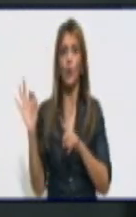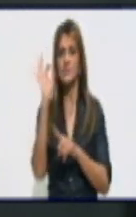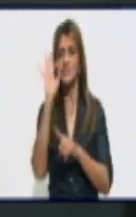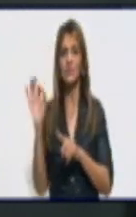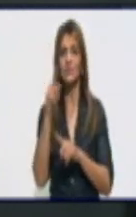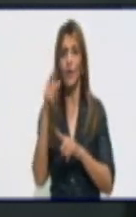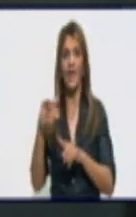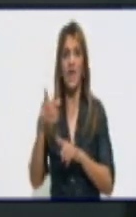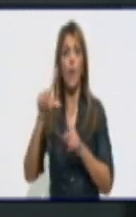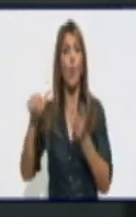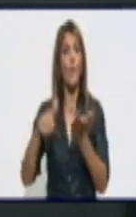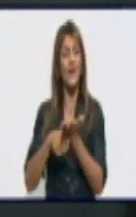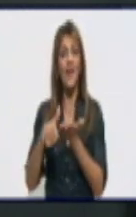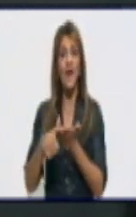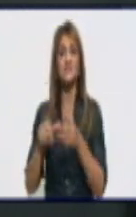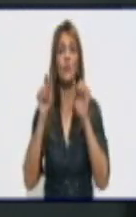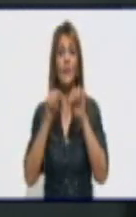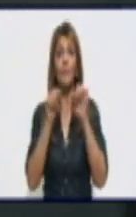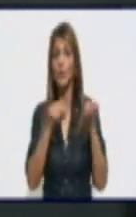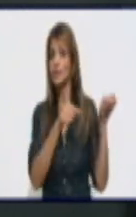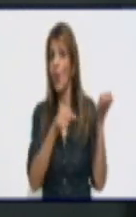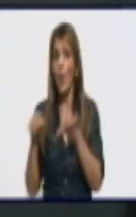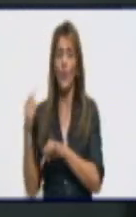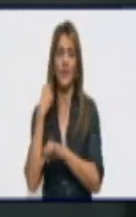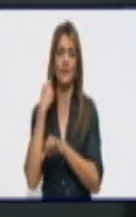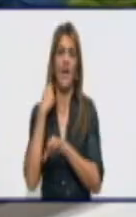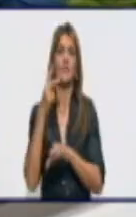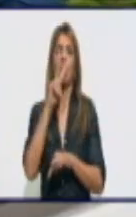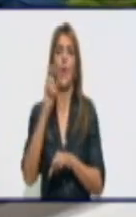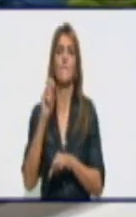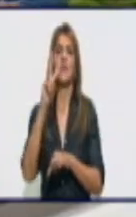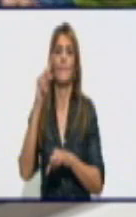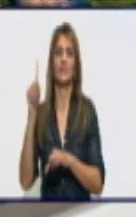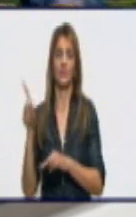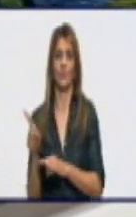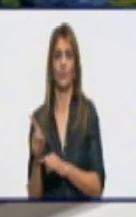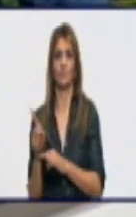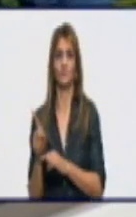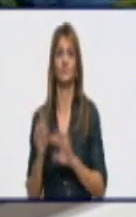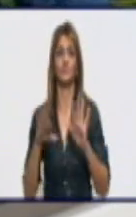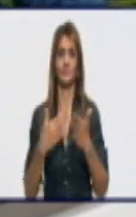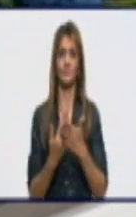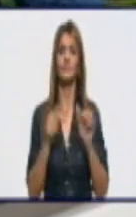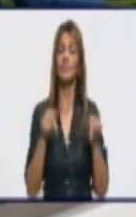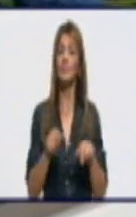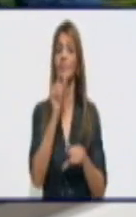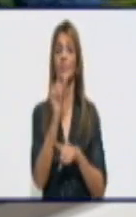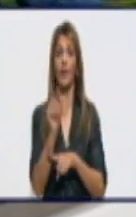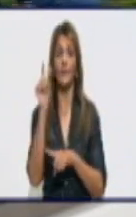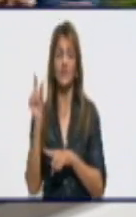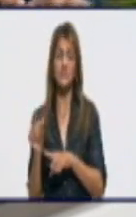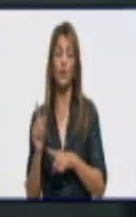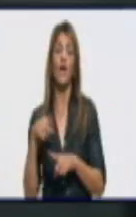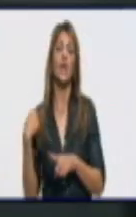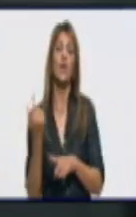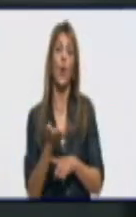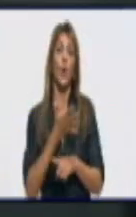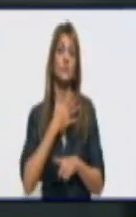por esa base de contribución de todo este año 2021. Por tanto, sobre todo a esas personas, nosotros